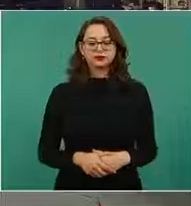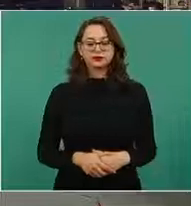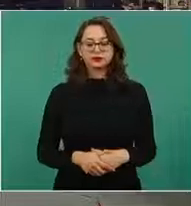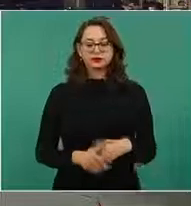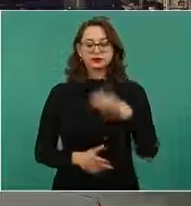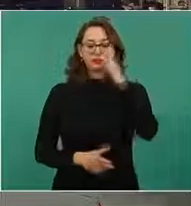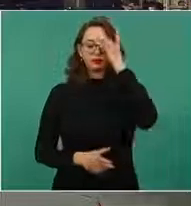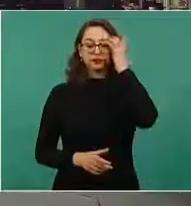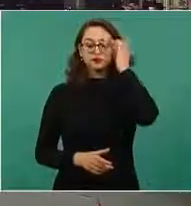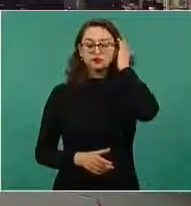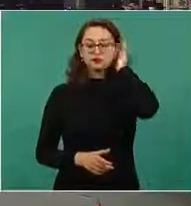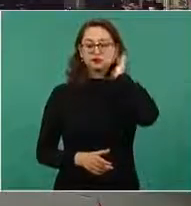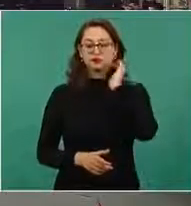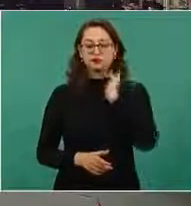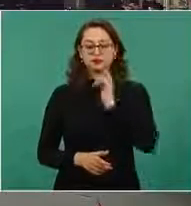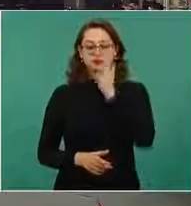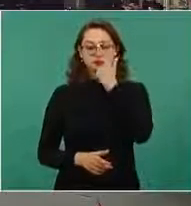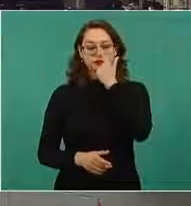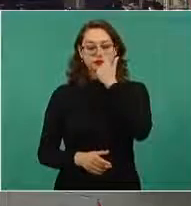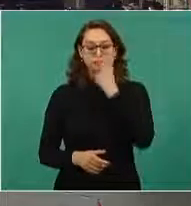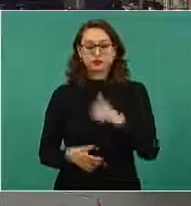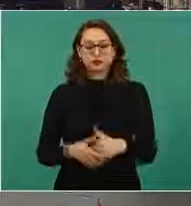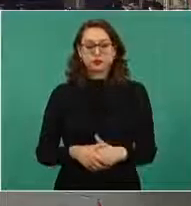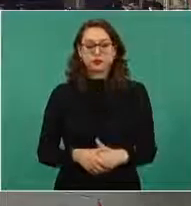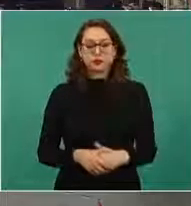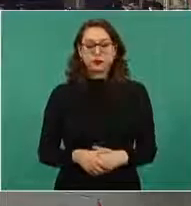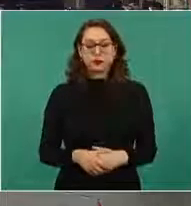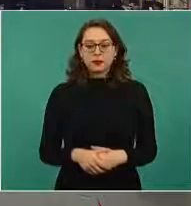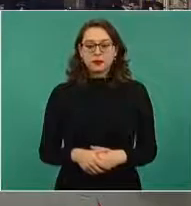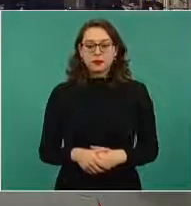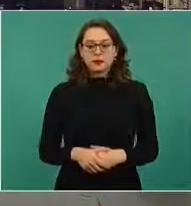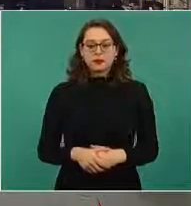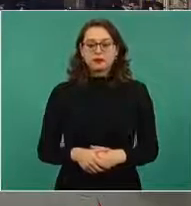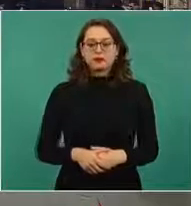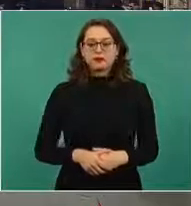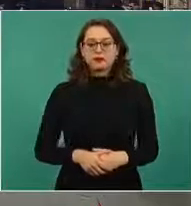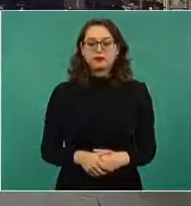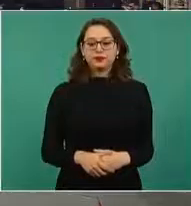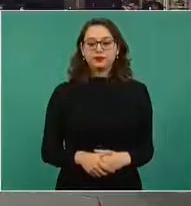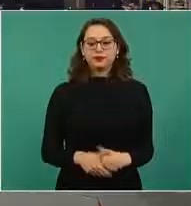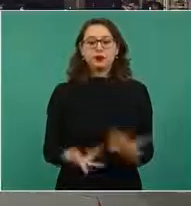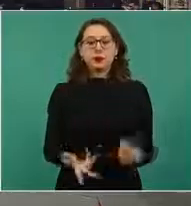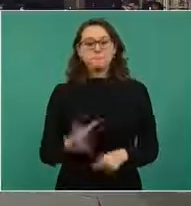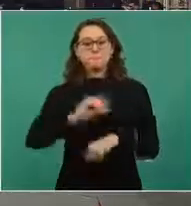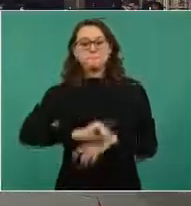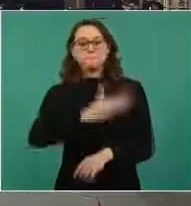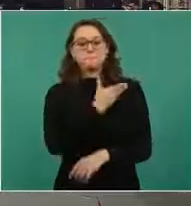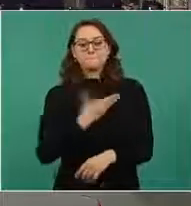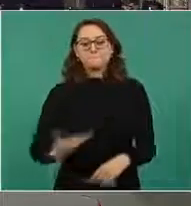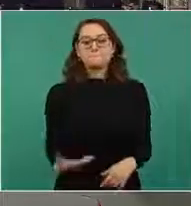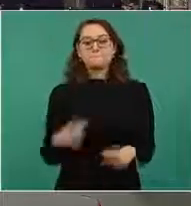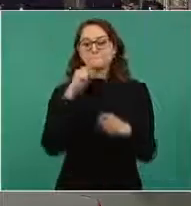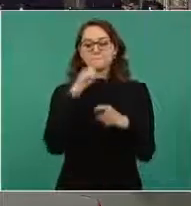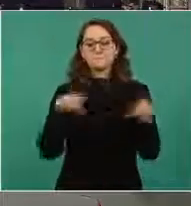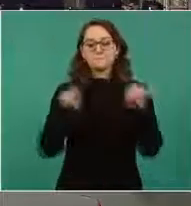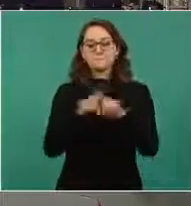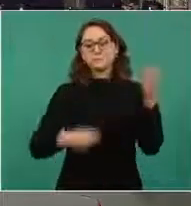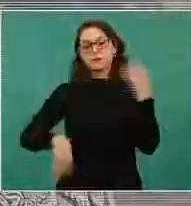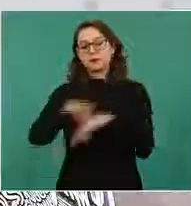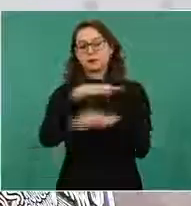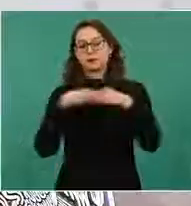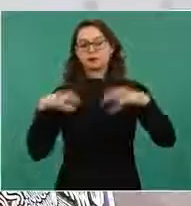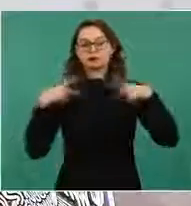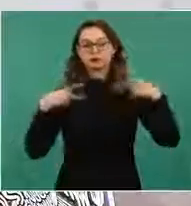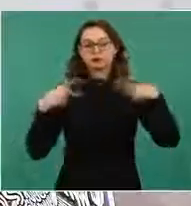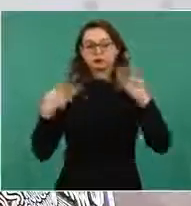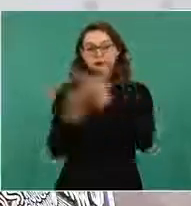Con su permiso, presidente, y a todos los que nos escuchan aquí, los presentes, por instrucciones del presidente, vamos a